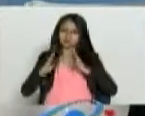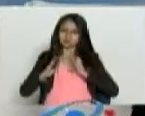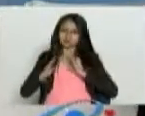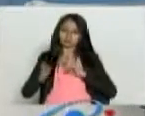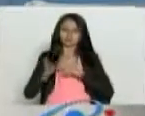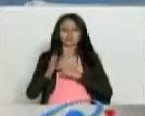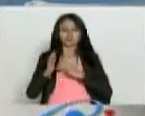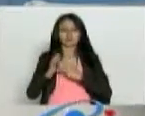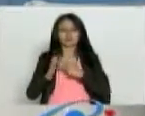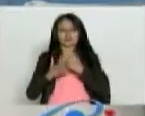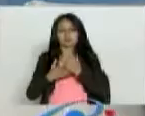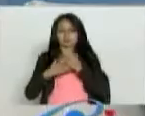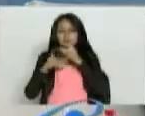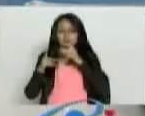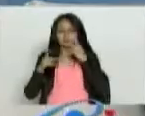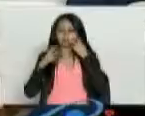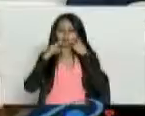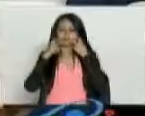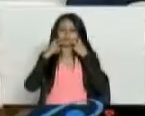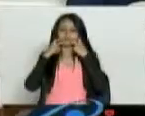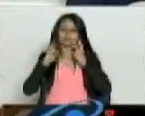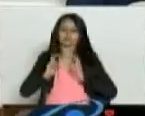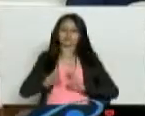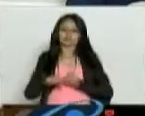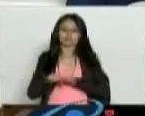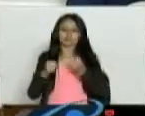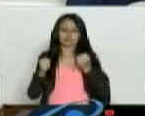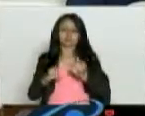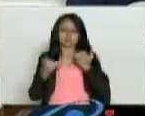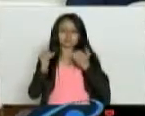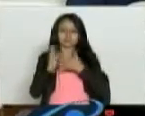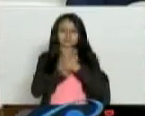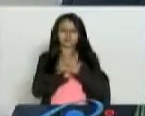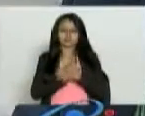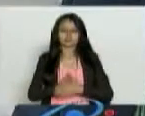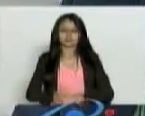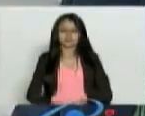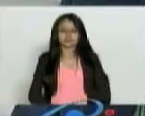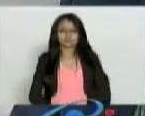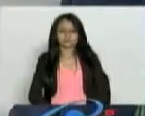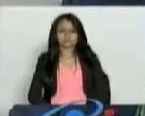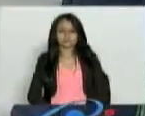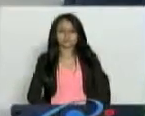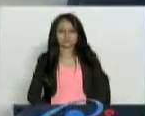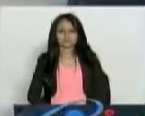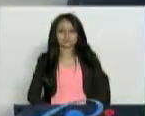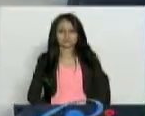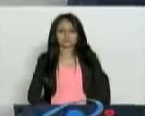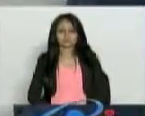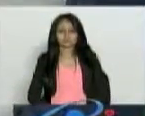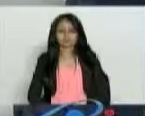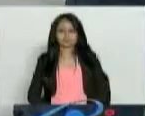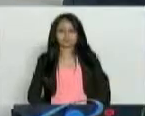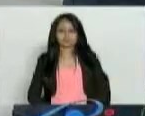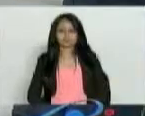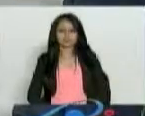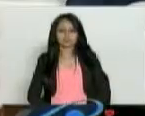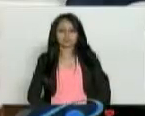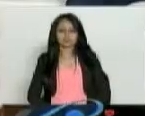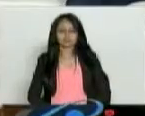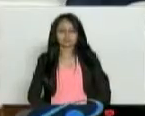es lo que está matando a la humanidad. Vamos a ver este documento entonces aquí en Conexión Vital. Y ya nos despedimos, ¿me dijo? Ah,